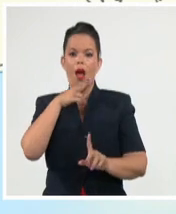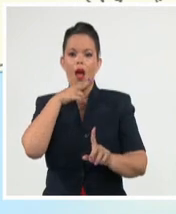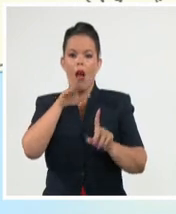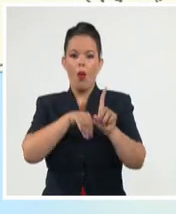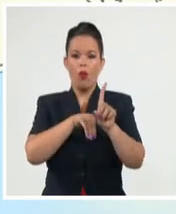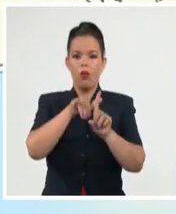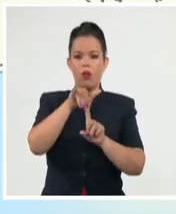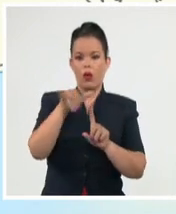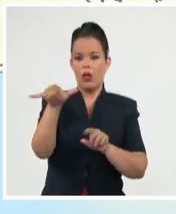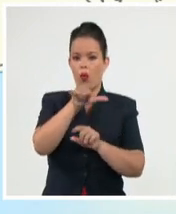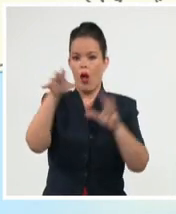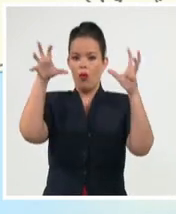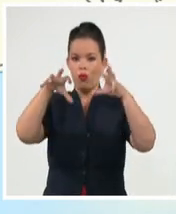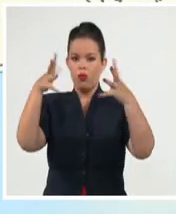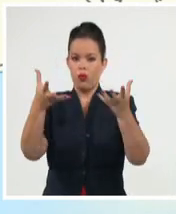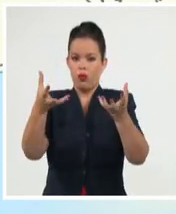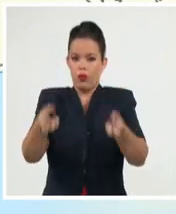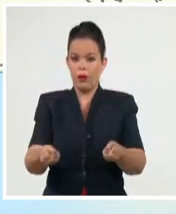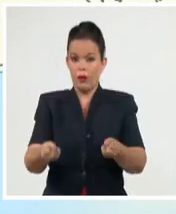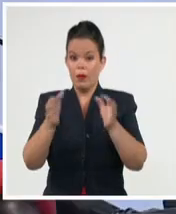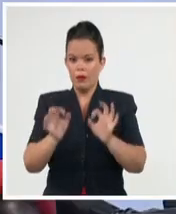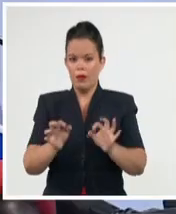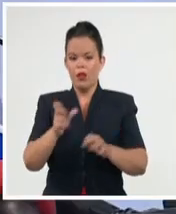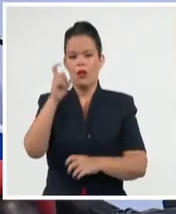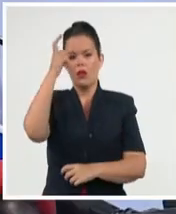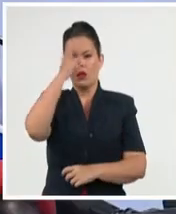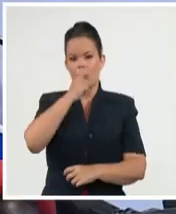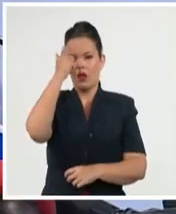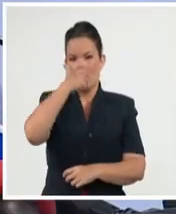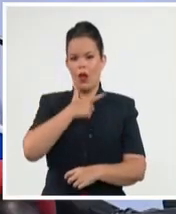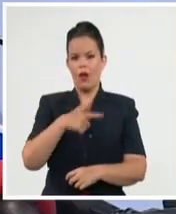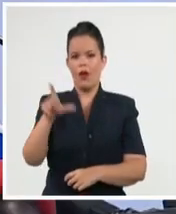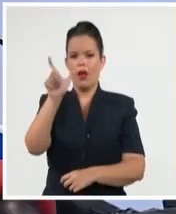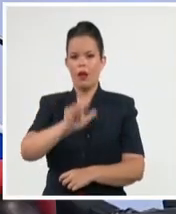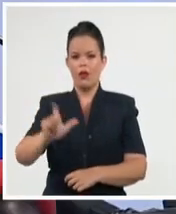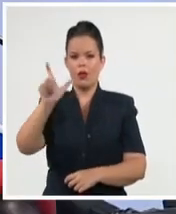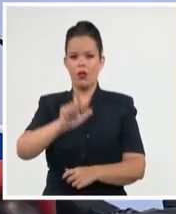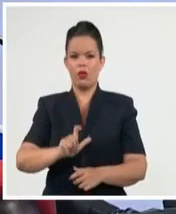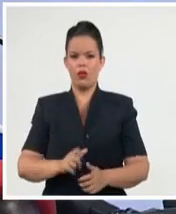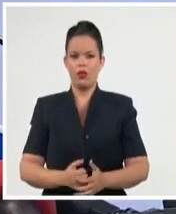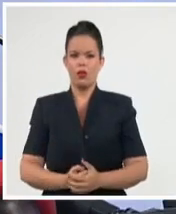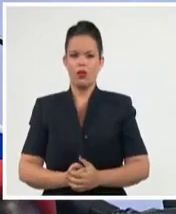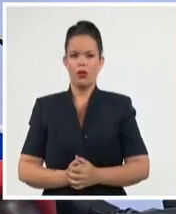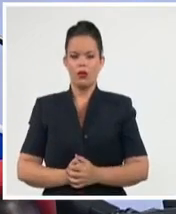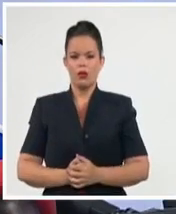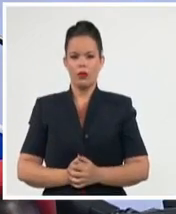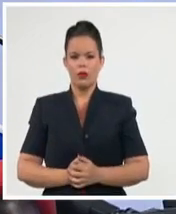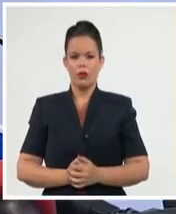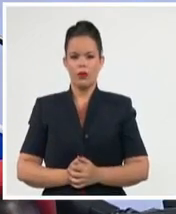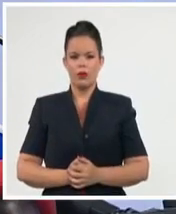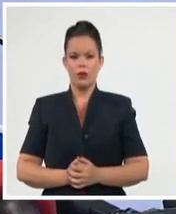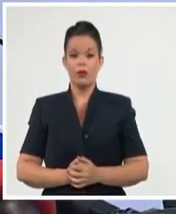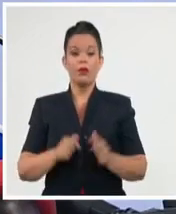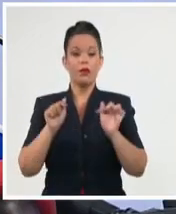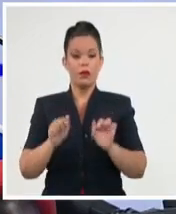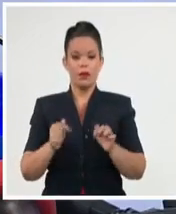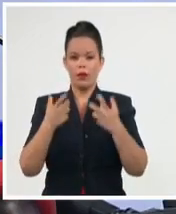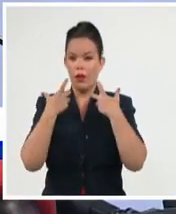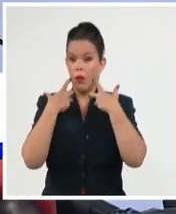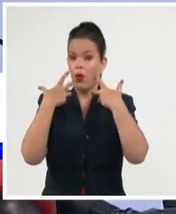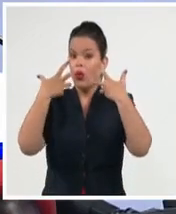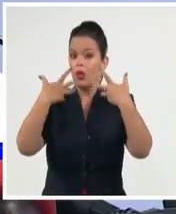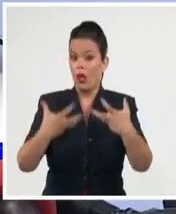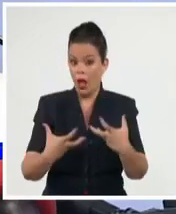provincias Ciego de Ávila y Camagüey. Nuestra presencia y cooperación en Cuba, pues hay una parte muy importante que va